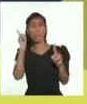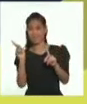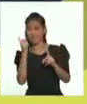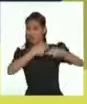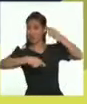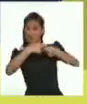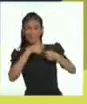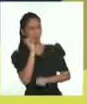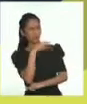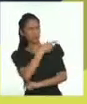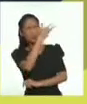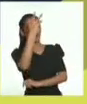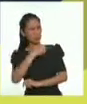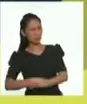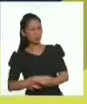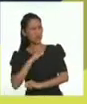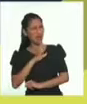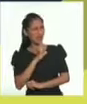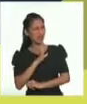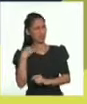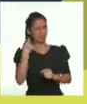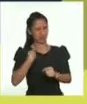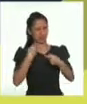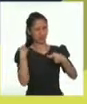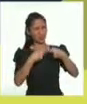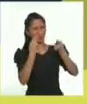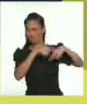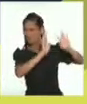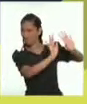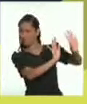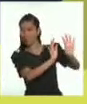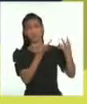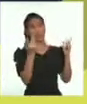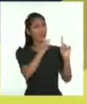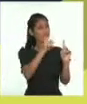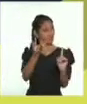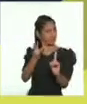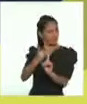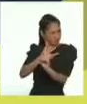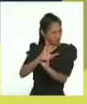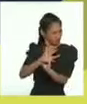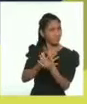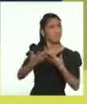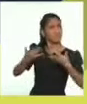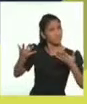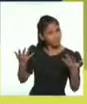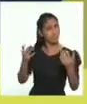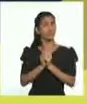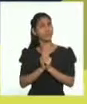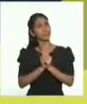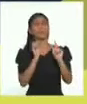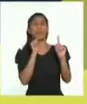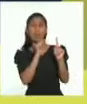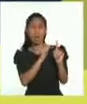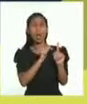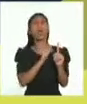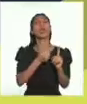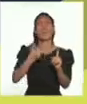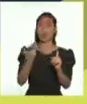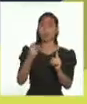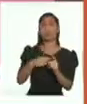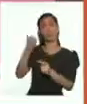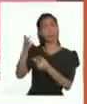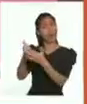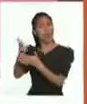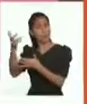diferenciado y excluyente en la tienda debido a que pronunciaba de manera diferente el español. Este trato fue perjudicial para Mario, pues le quieren quitar el derecho de comprar en la